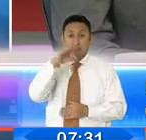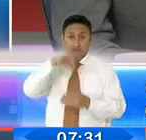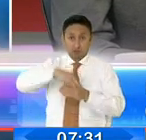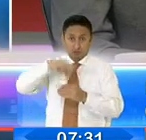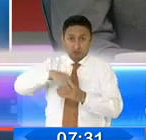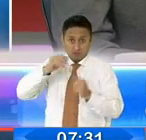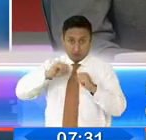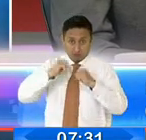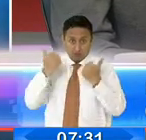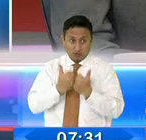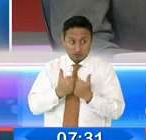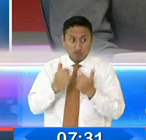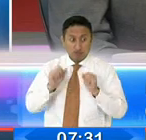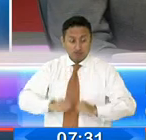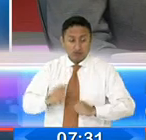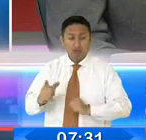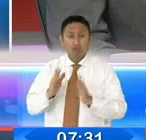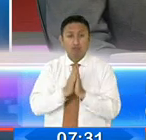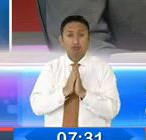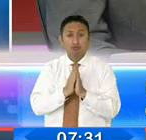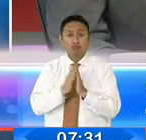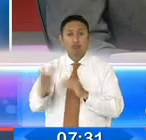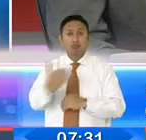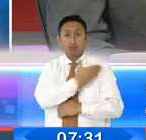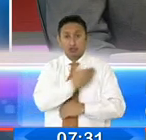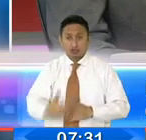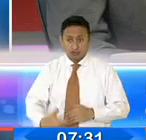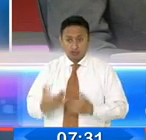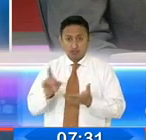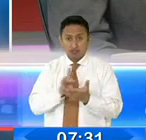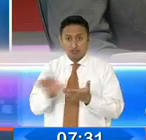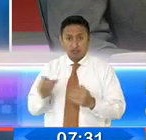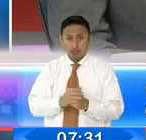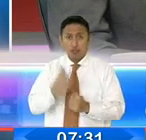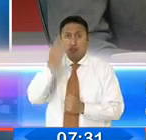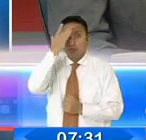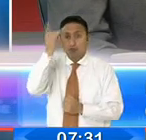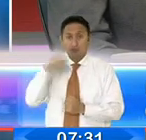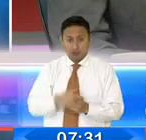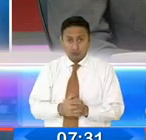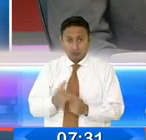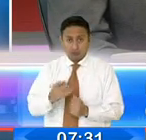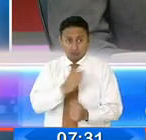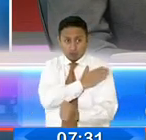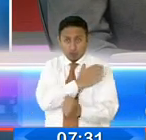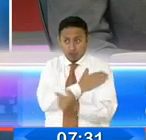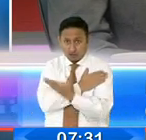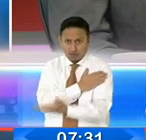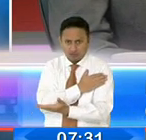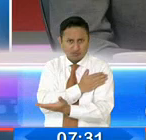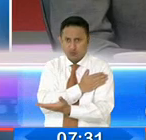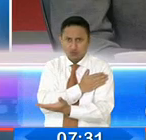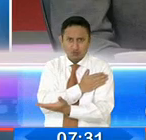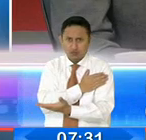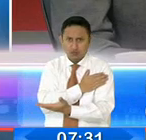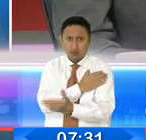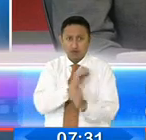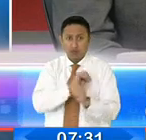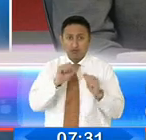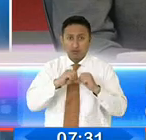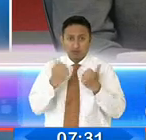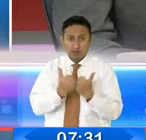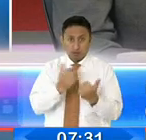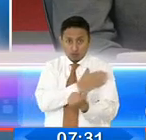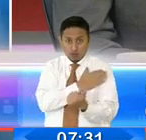por pedirle al señor presidente que la desvincule, ¿por qué? Porque ya no goza de la confianza ciudadana, ni tampoco de la asamblea